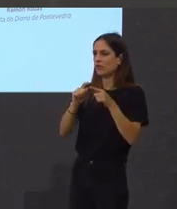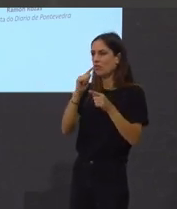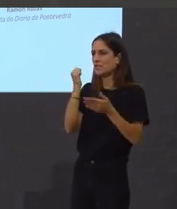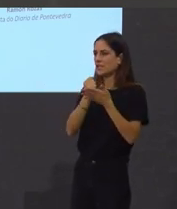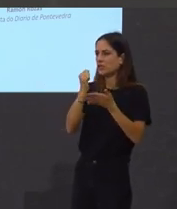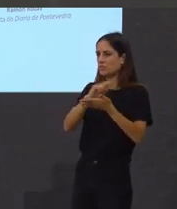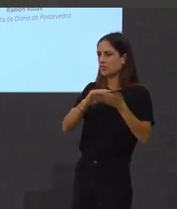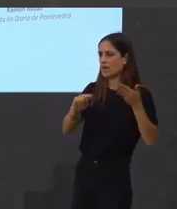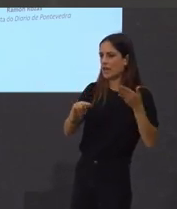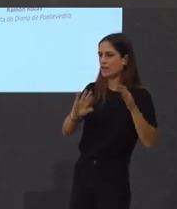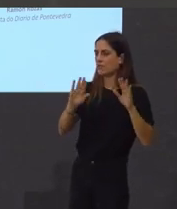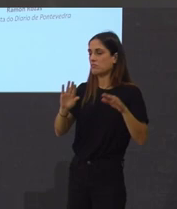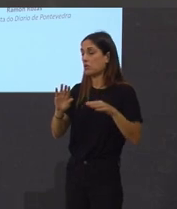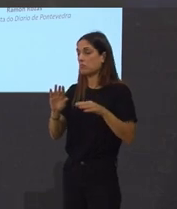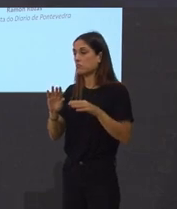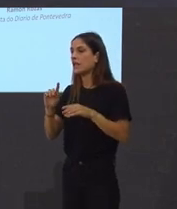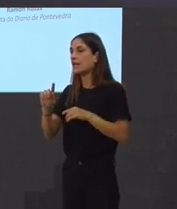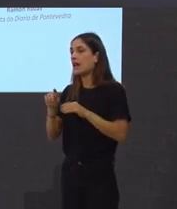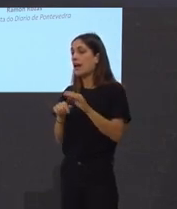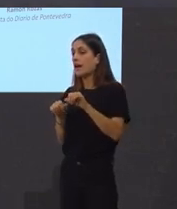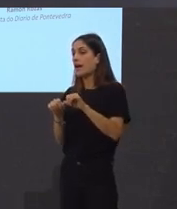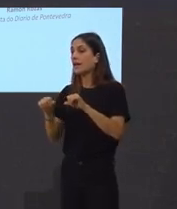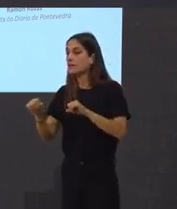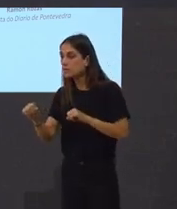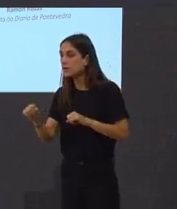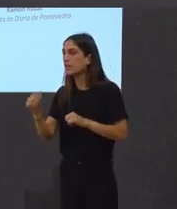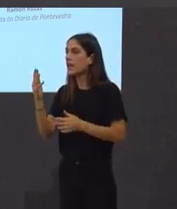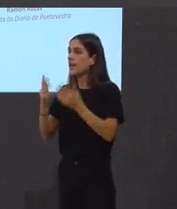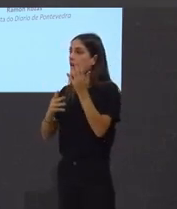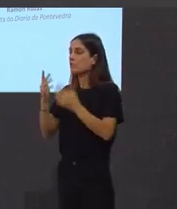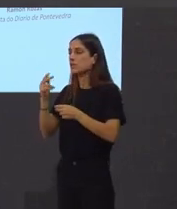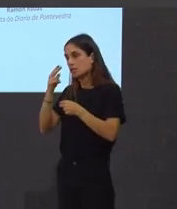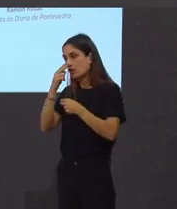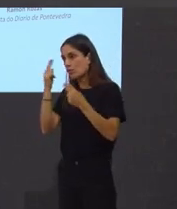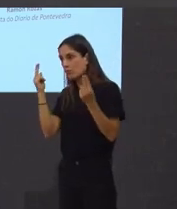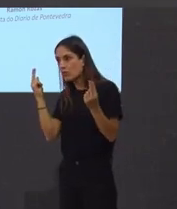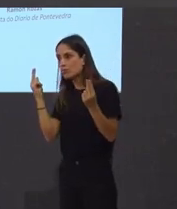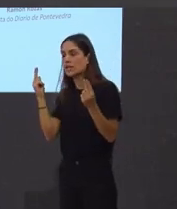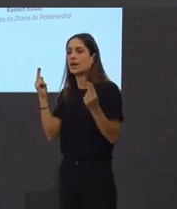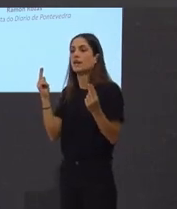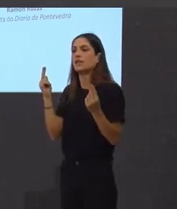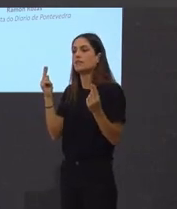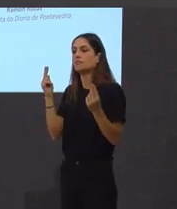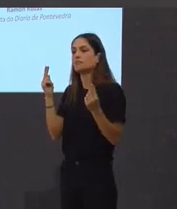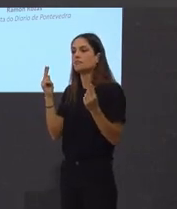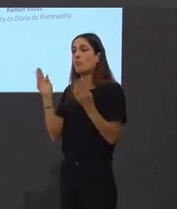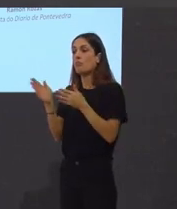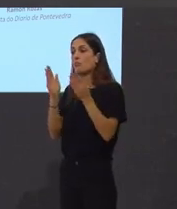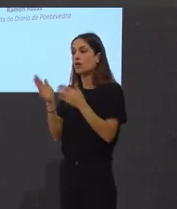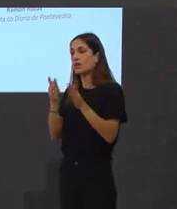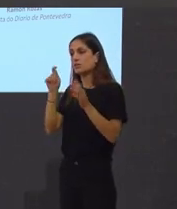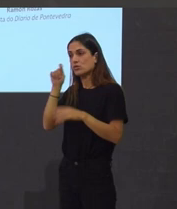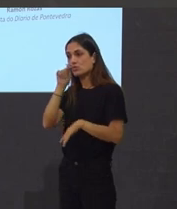administracións públicas, con programas de turismo e con promocións